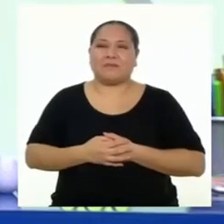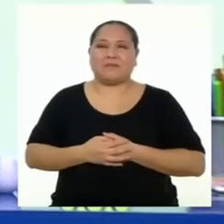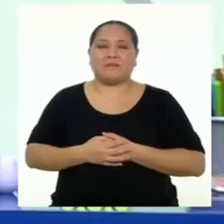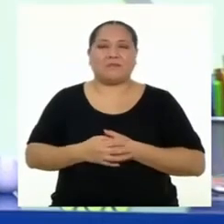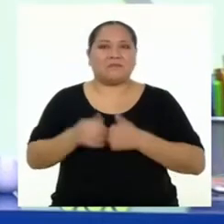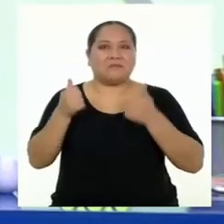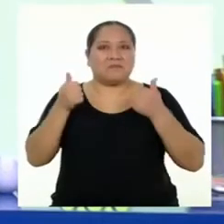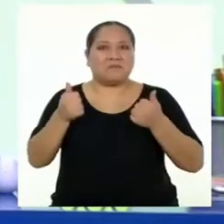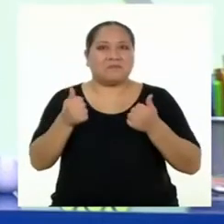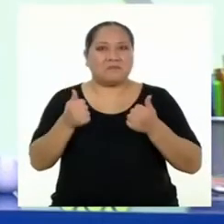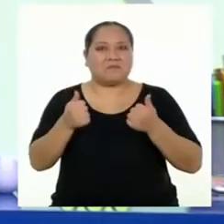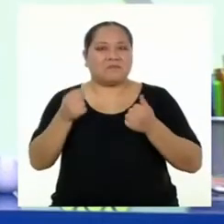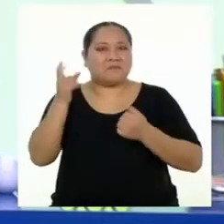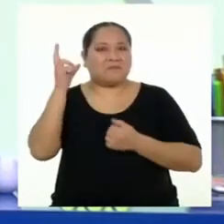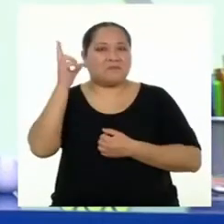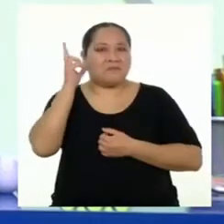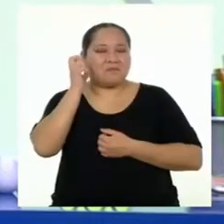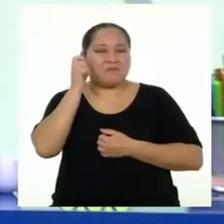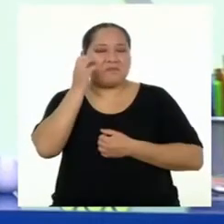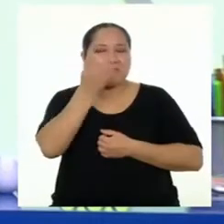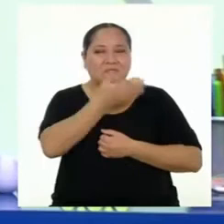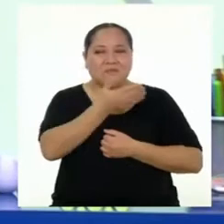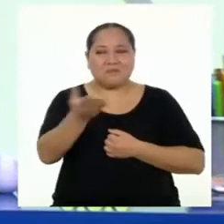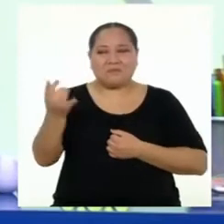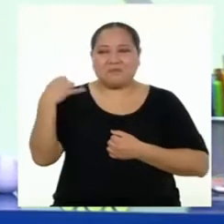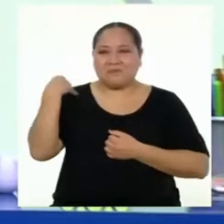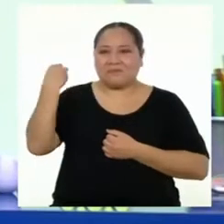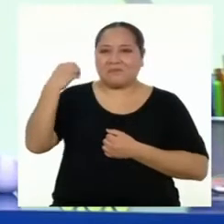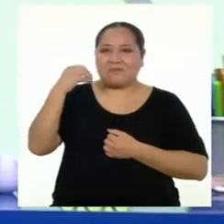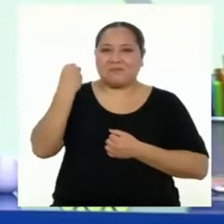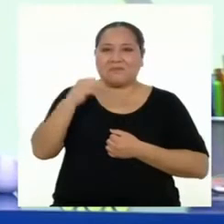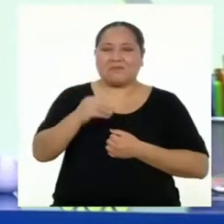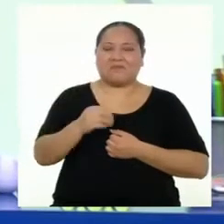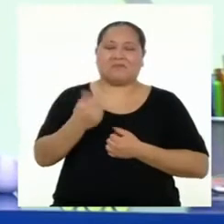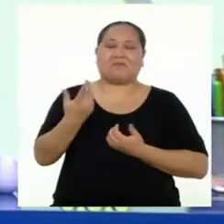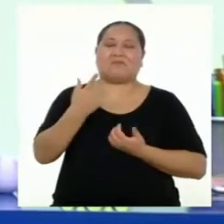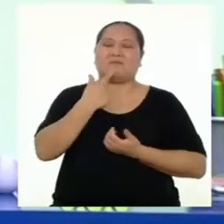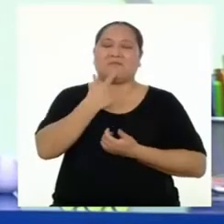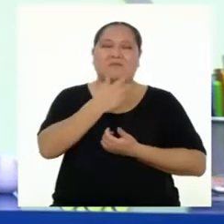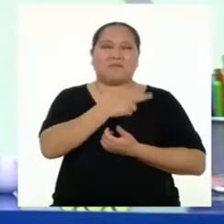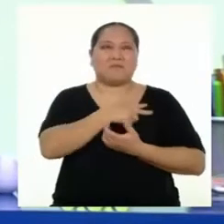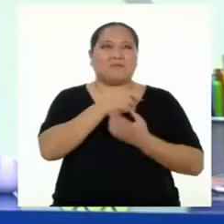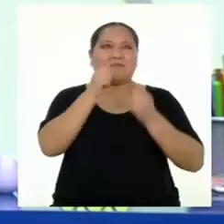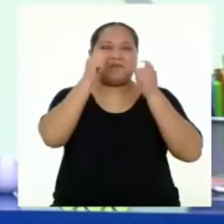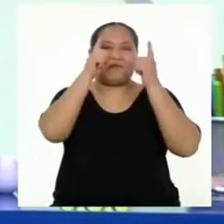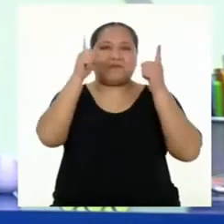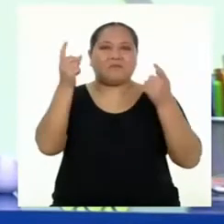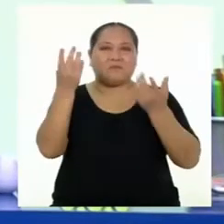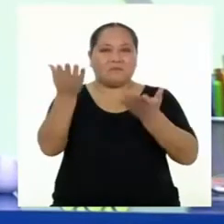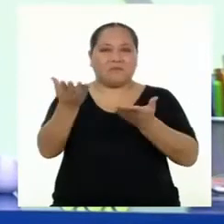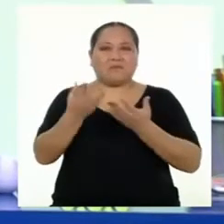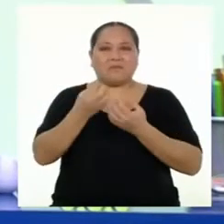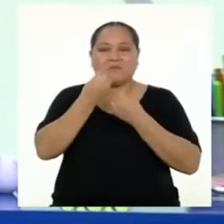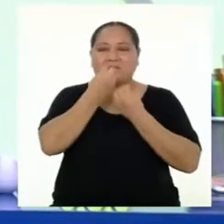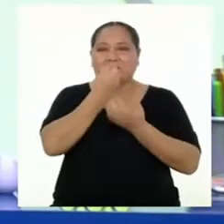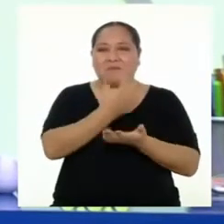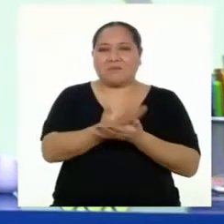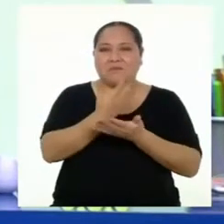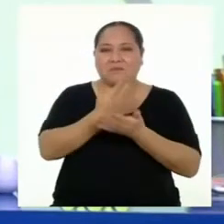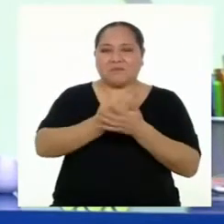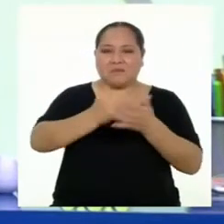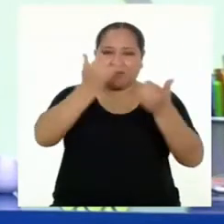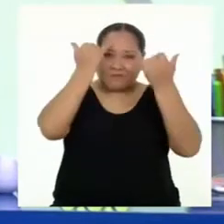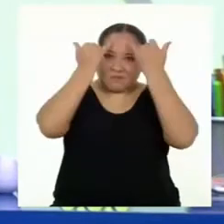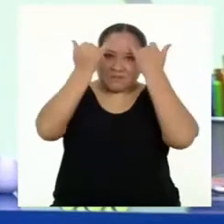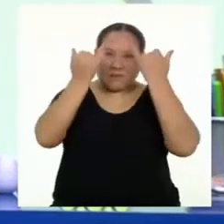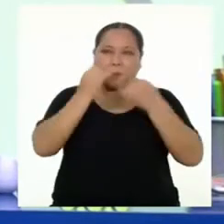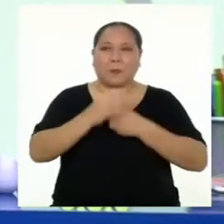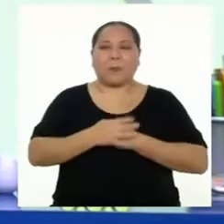¡Vaya que ha sido genial escuchar a las y los adolescentes de tercer grado! Nos han dado muy buenos aportes.